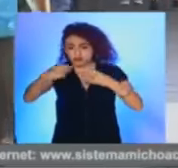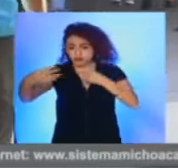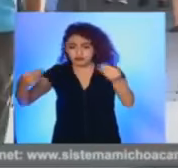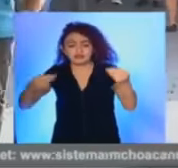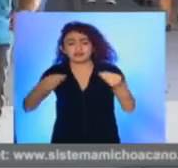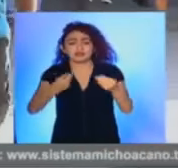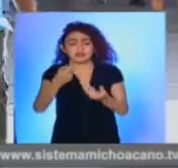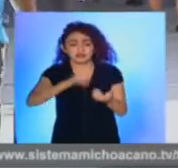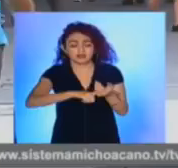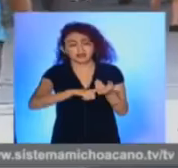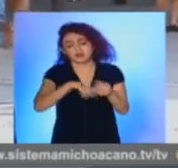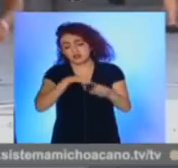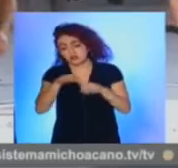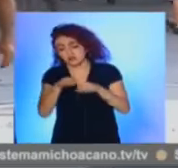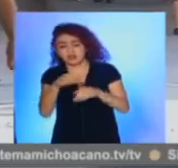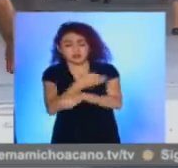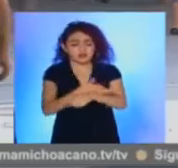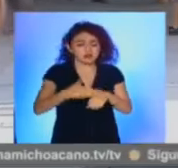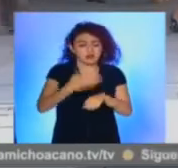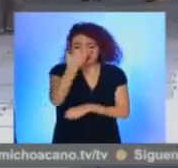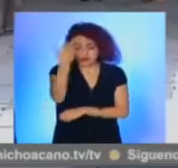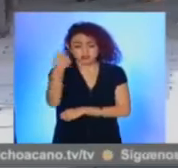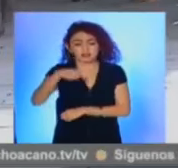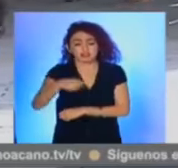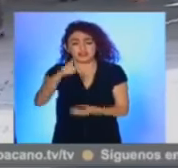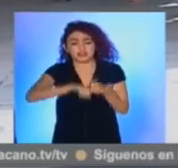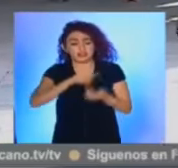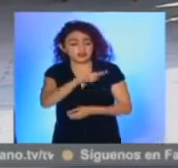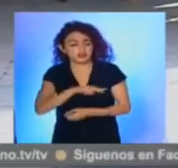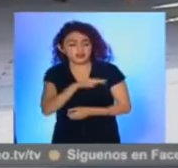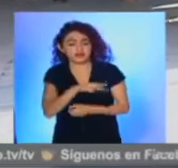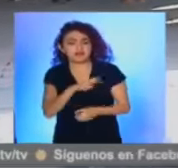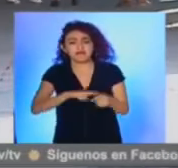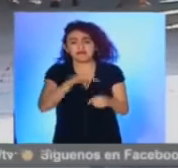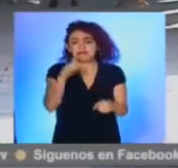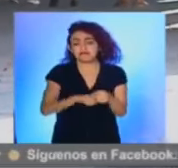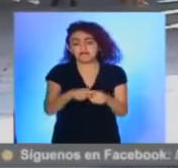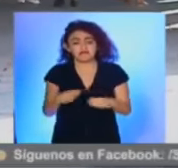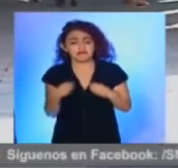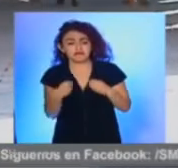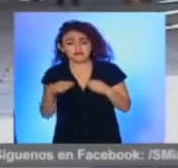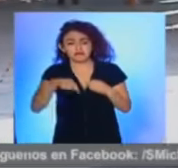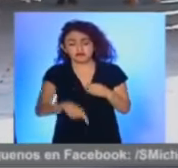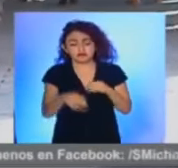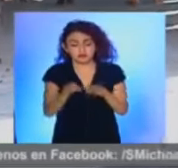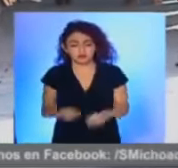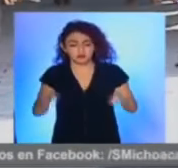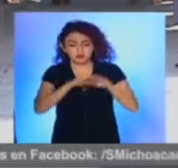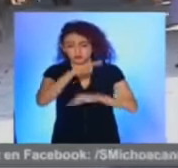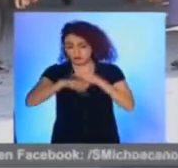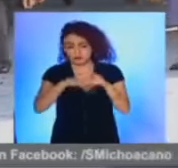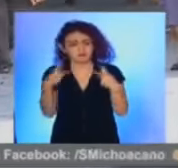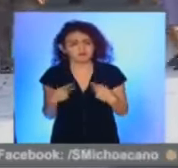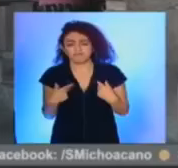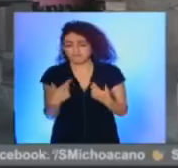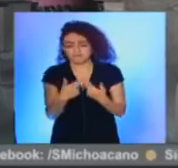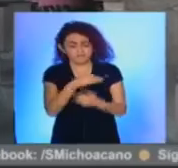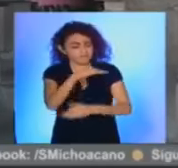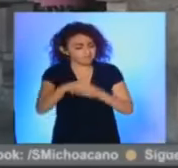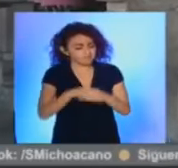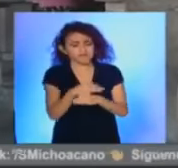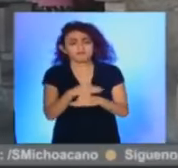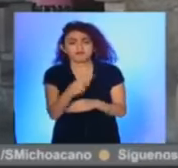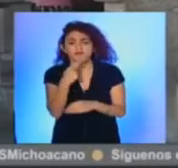familiar, laboral o social, ya que al desconocer que son portadores, llevan su vida con normalidad. Por ello, la importancia de que todos, sin excepción,